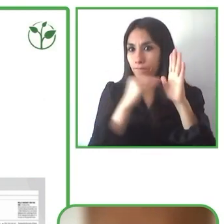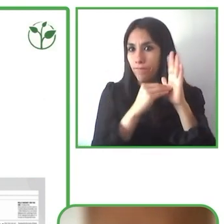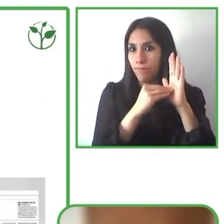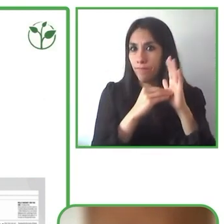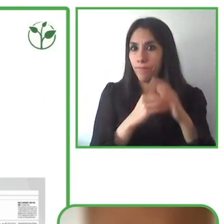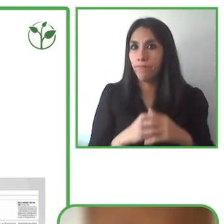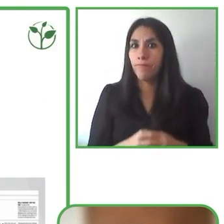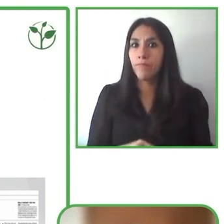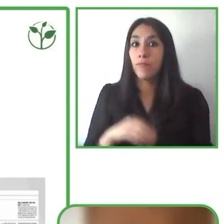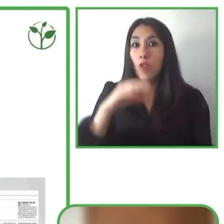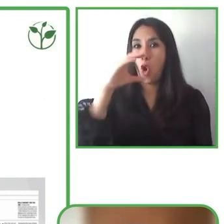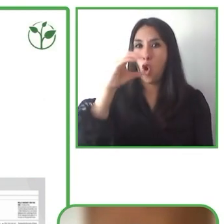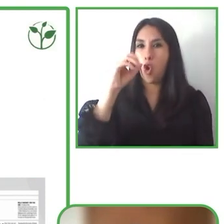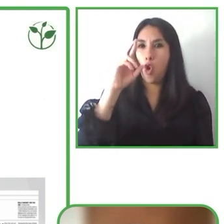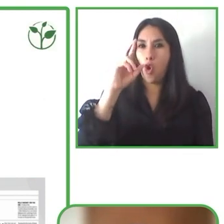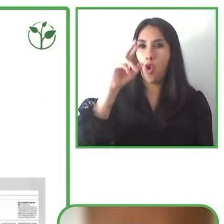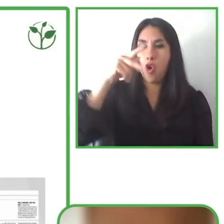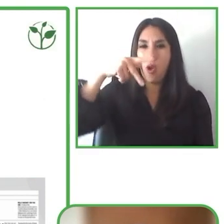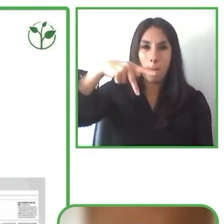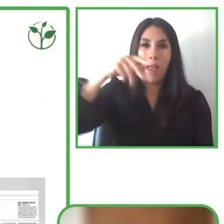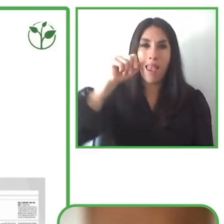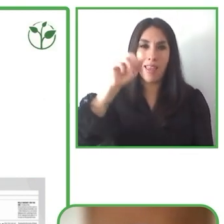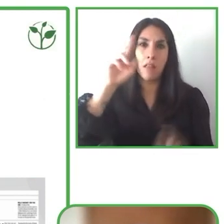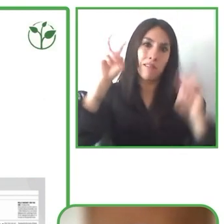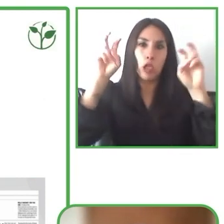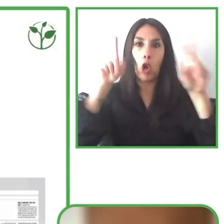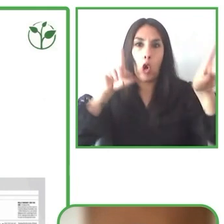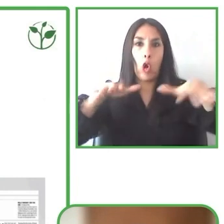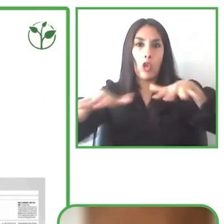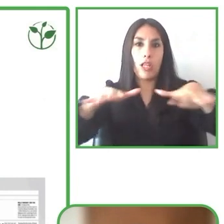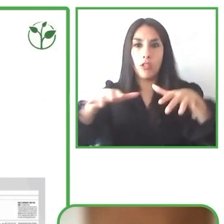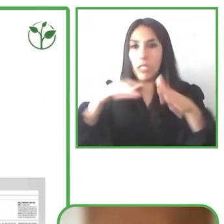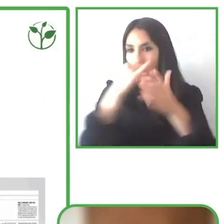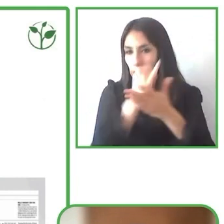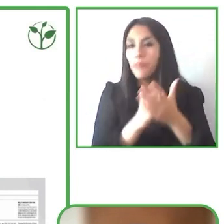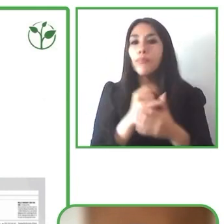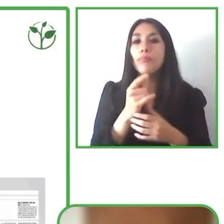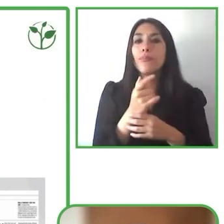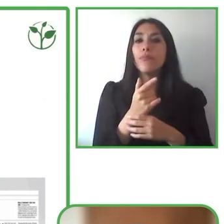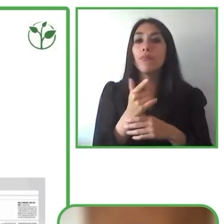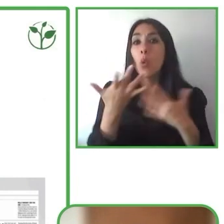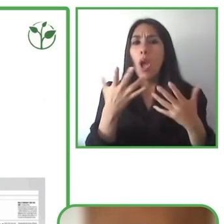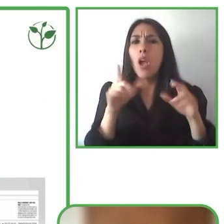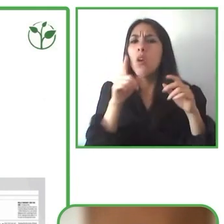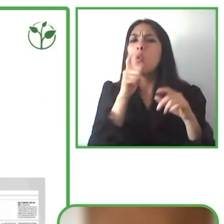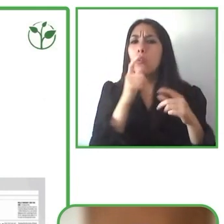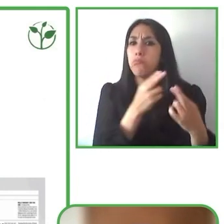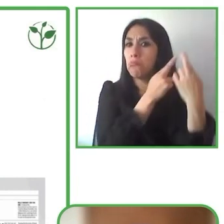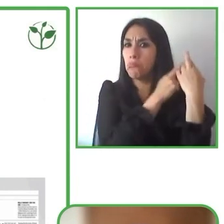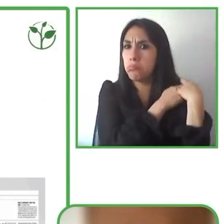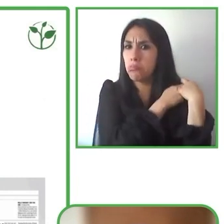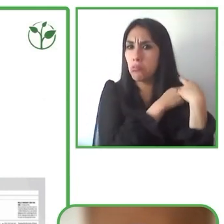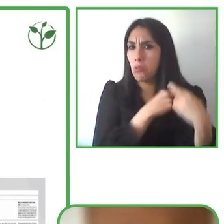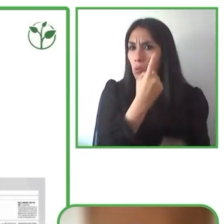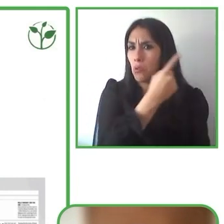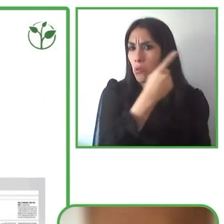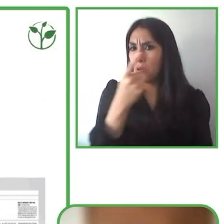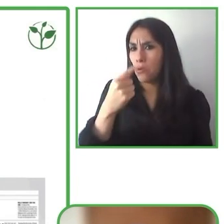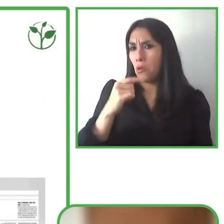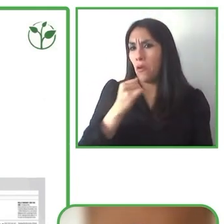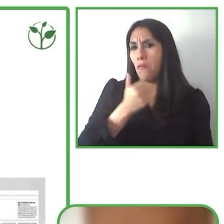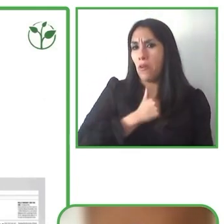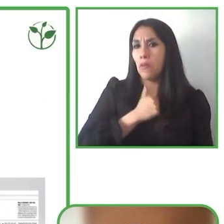que en cada una de nuestros conciertos en cada una de nuestras puestas en escena en el ámbito